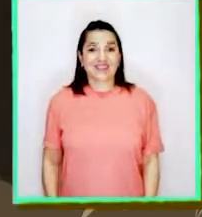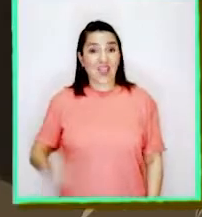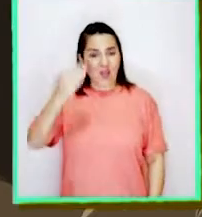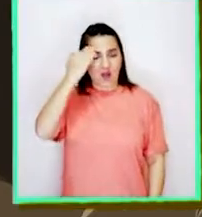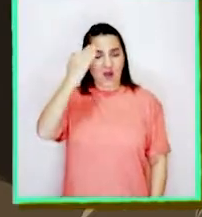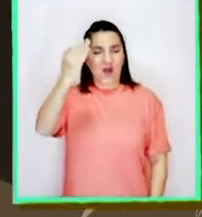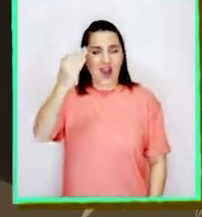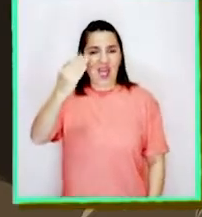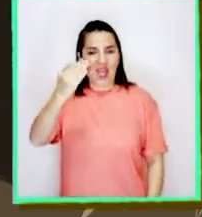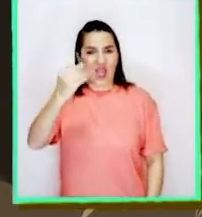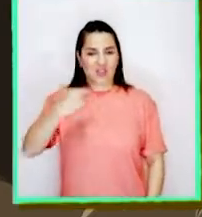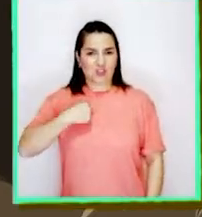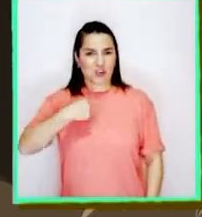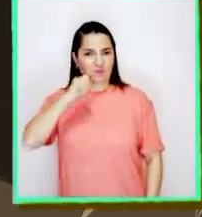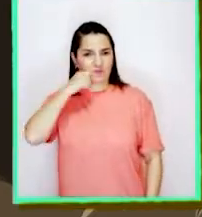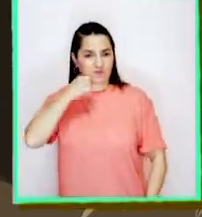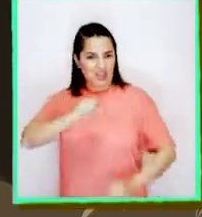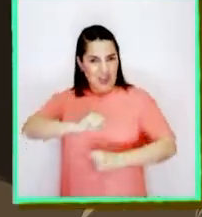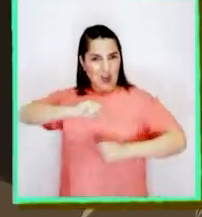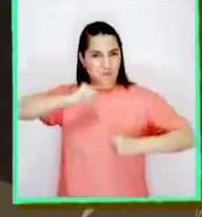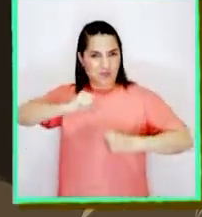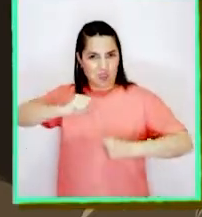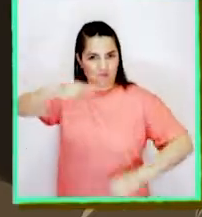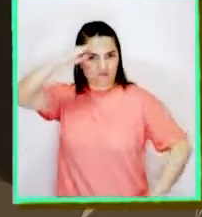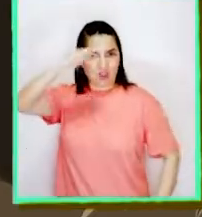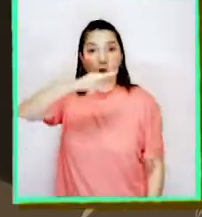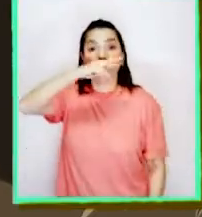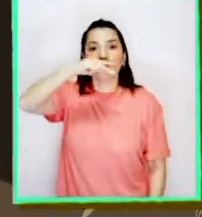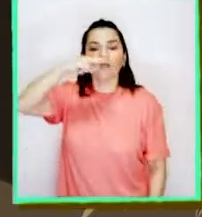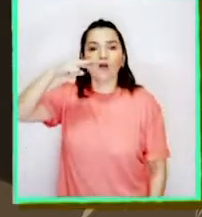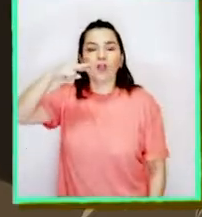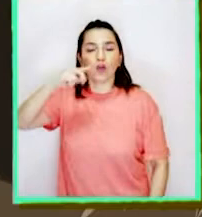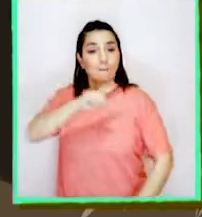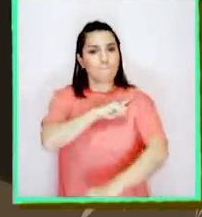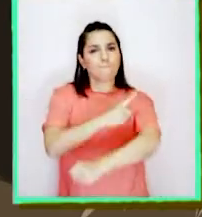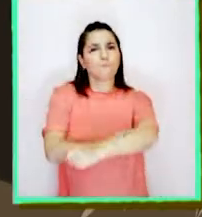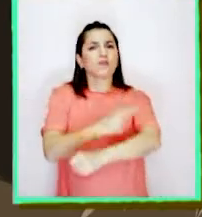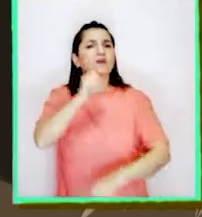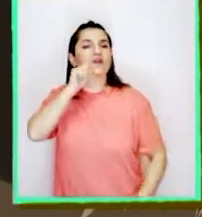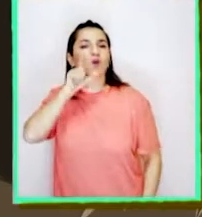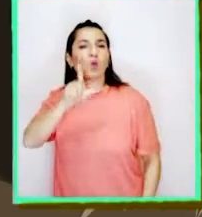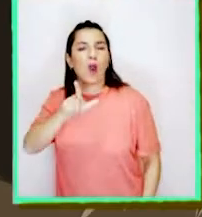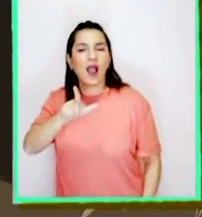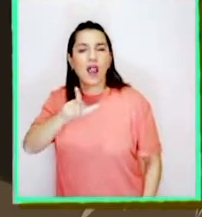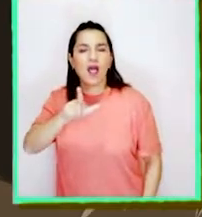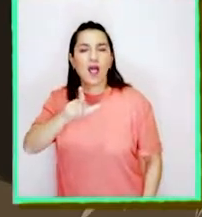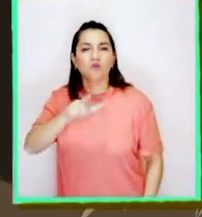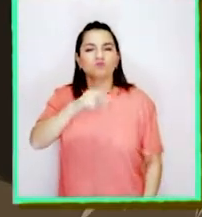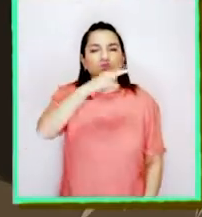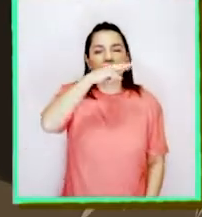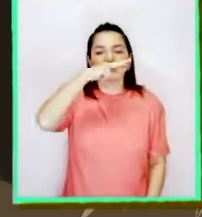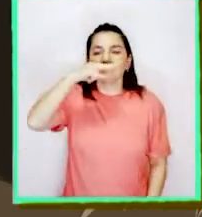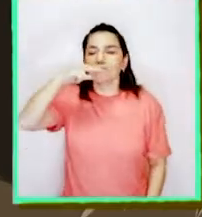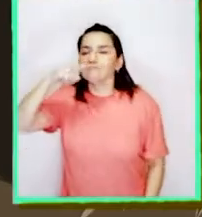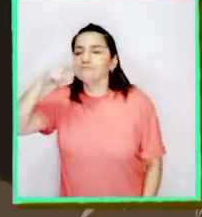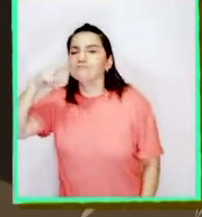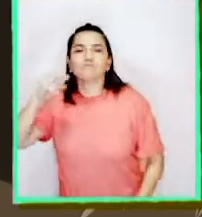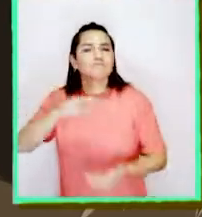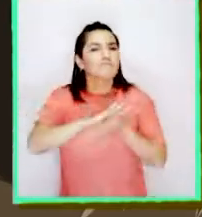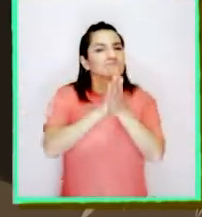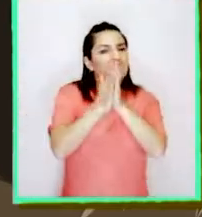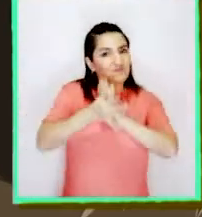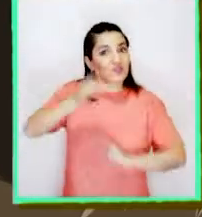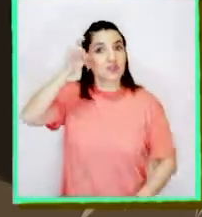Hola, mi nombre es Capitán Olfato. Y mi superpoder es reconocer todos los aromas.